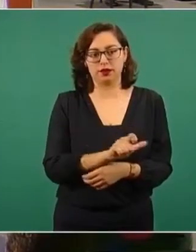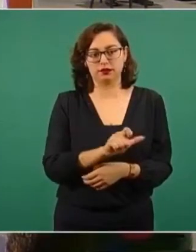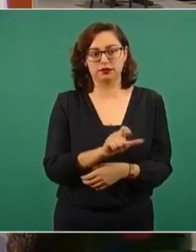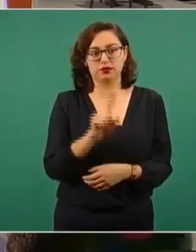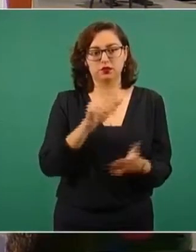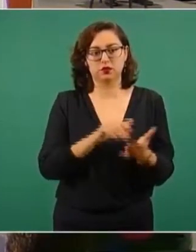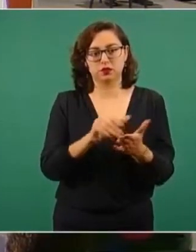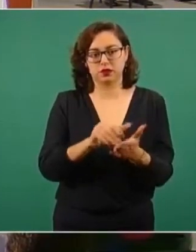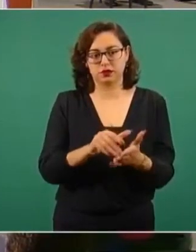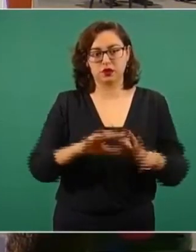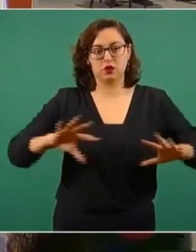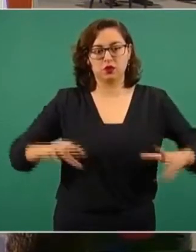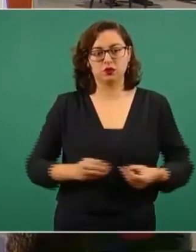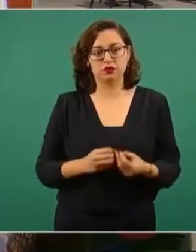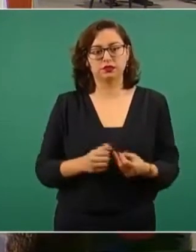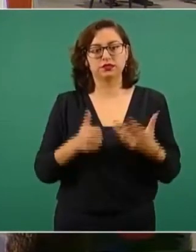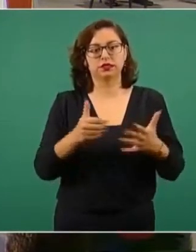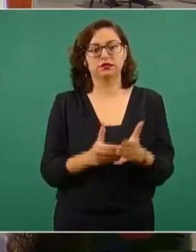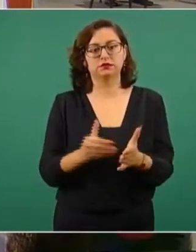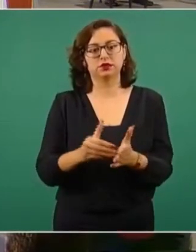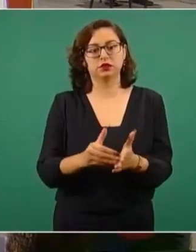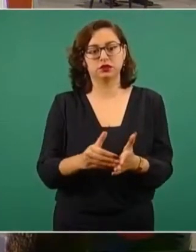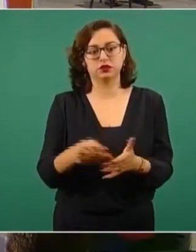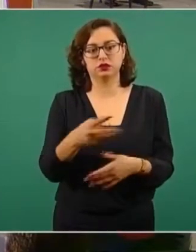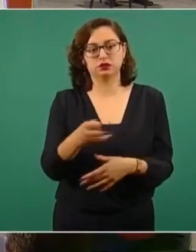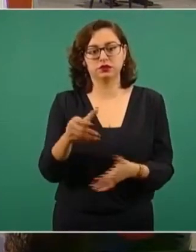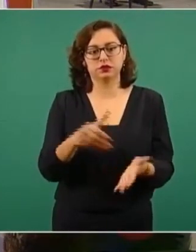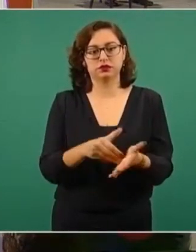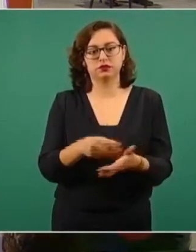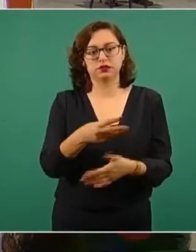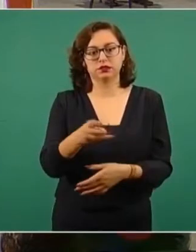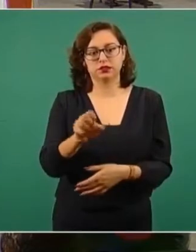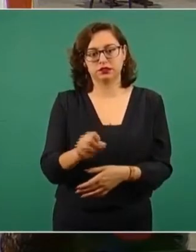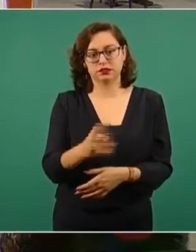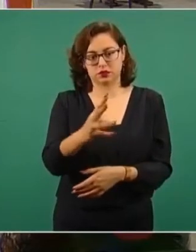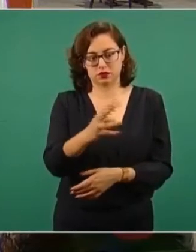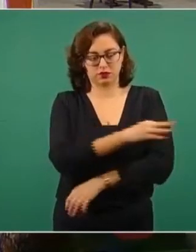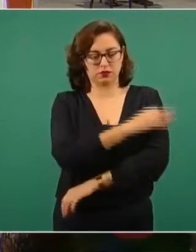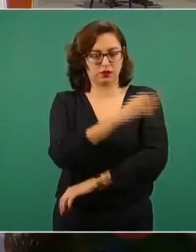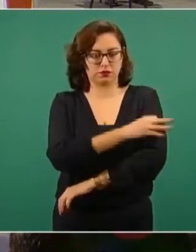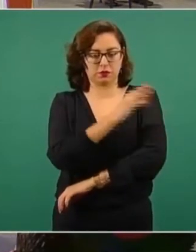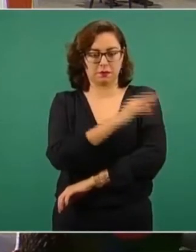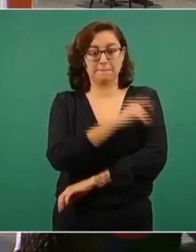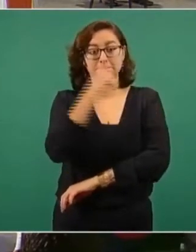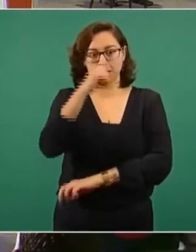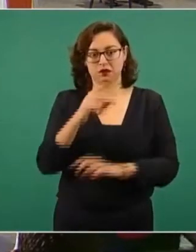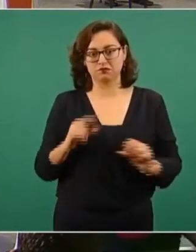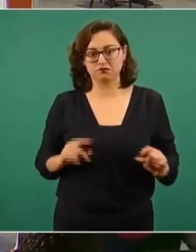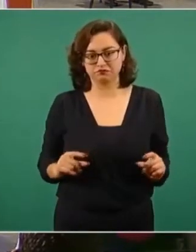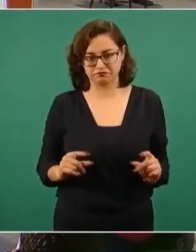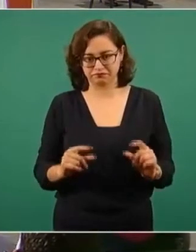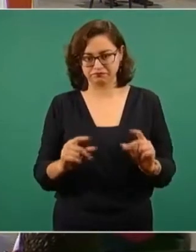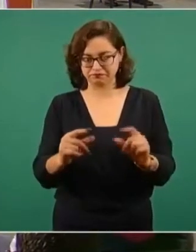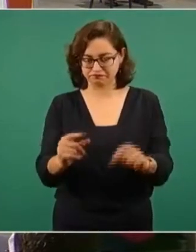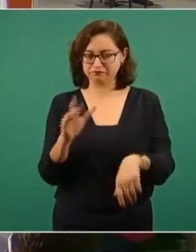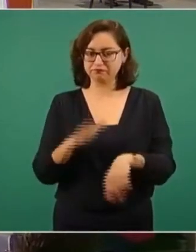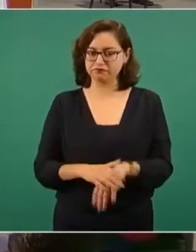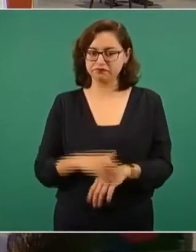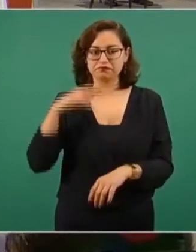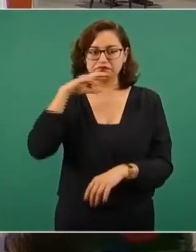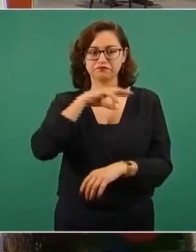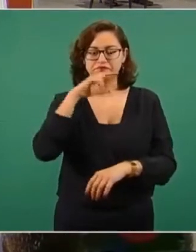6.4 millones de vacunas para mantener el ritmo o ampliar el ritmo de vacunación, como la ordenó el presidente de la República.